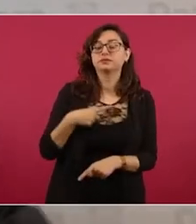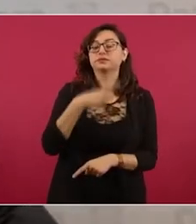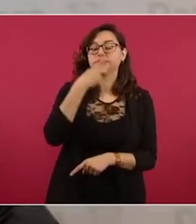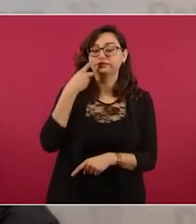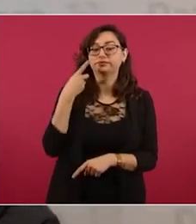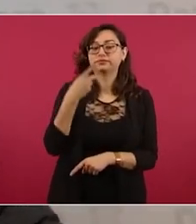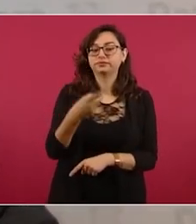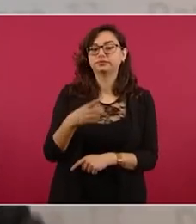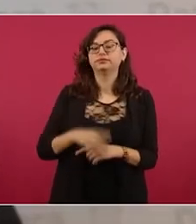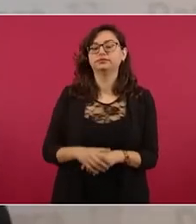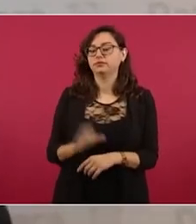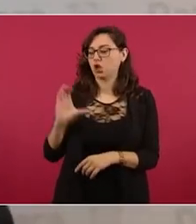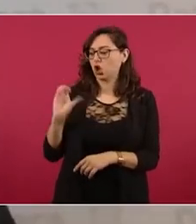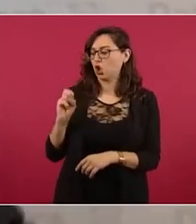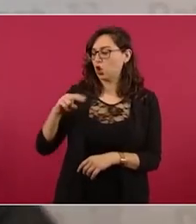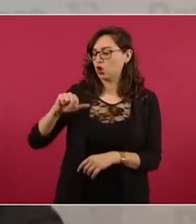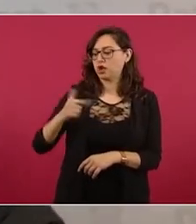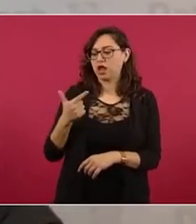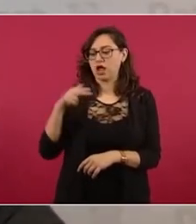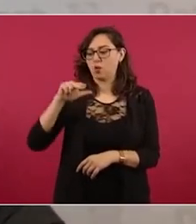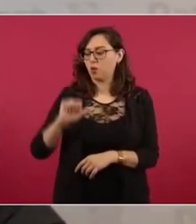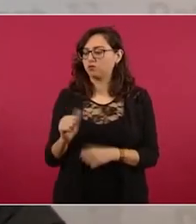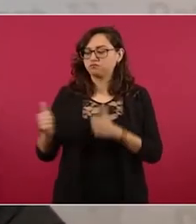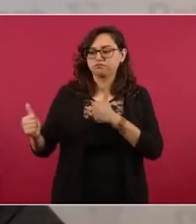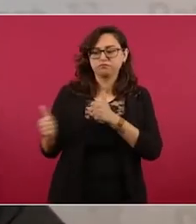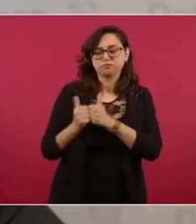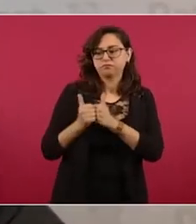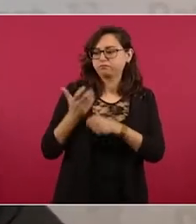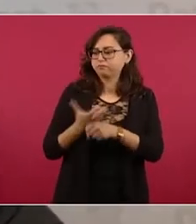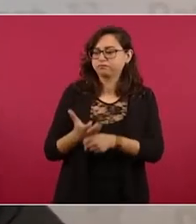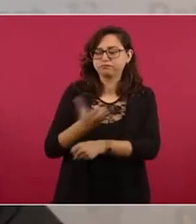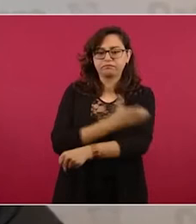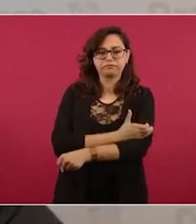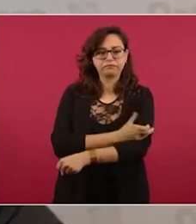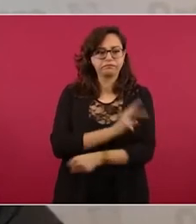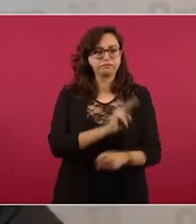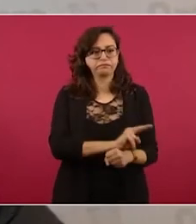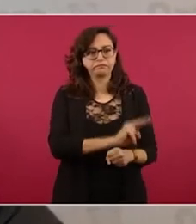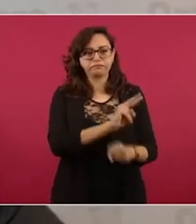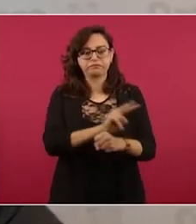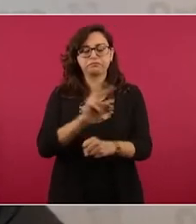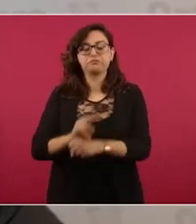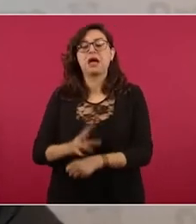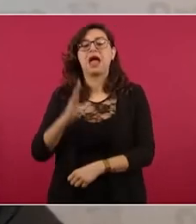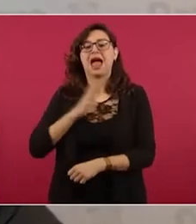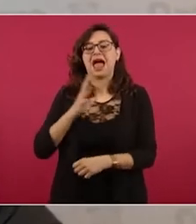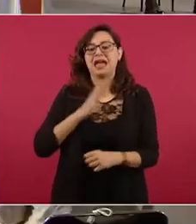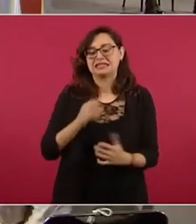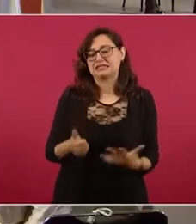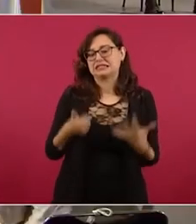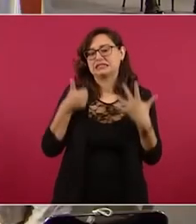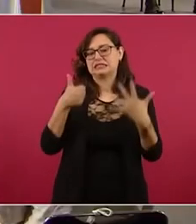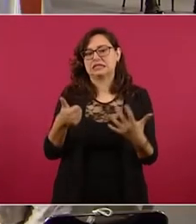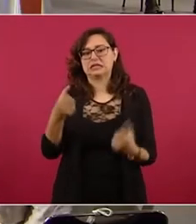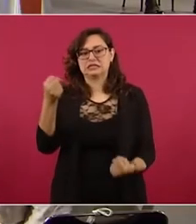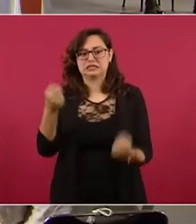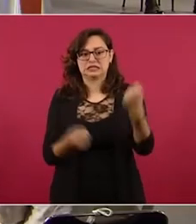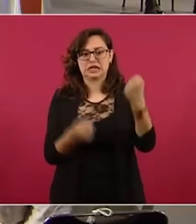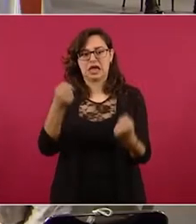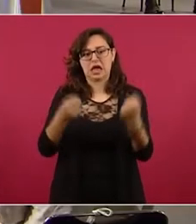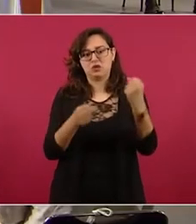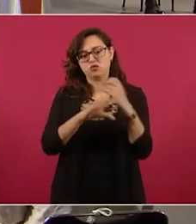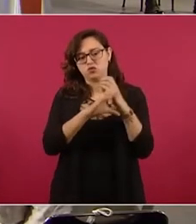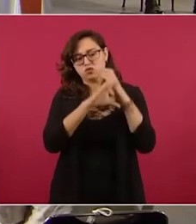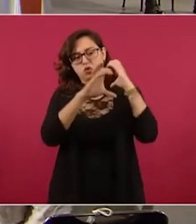ha estado en todo momento activo. Tiene seis autotanques ya en tierra con capacidad de 10 mil